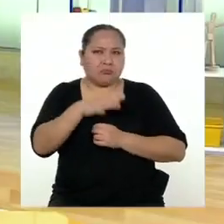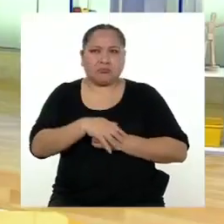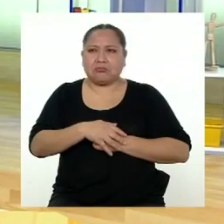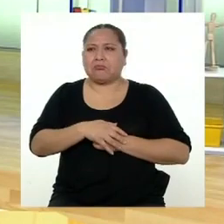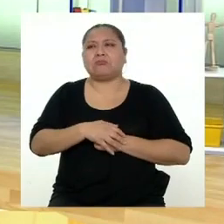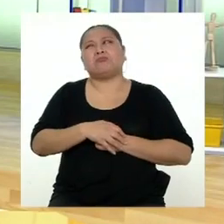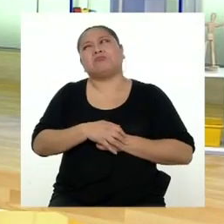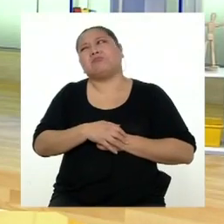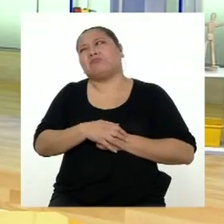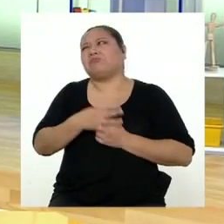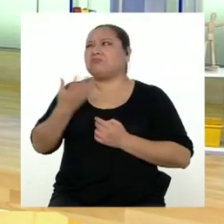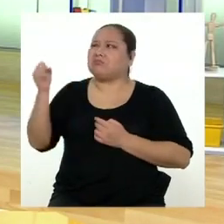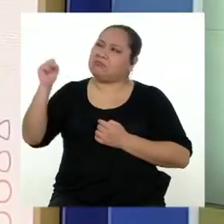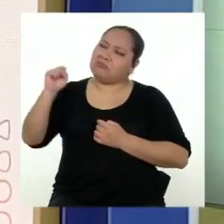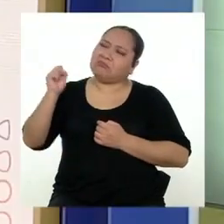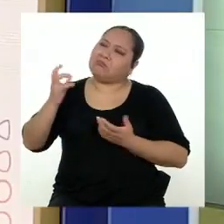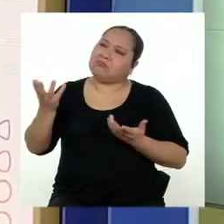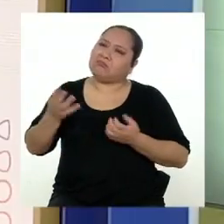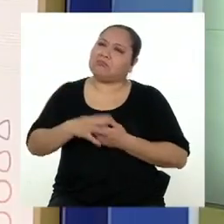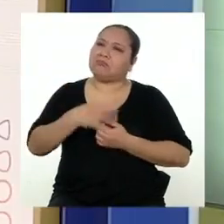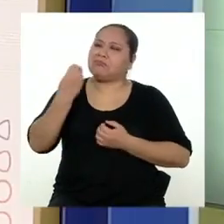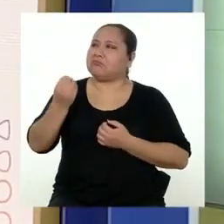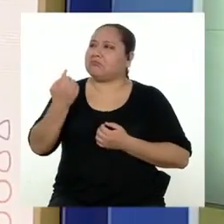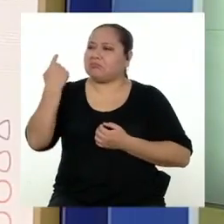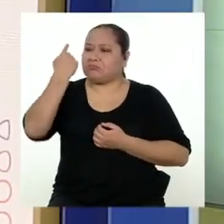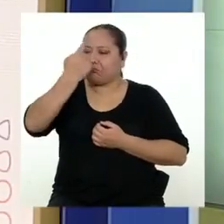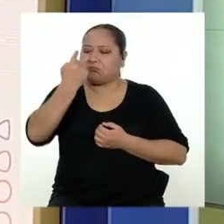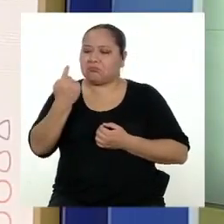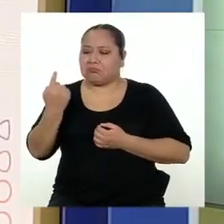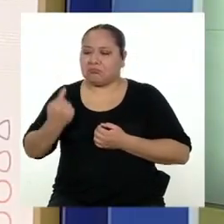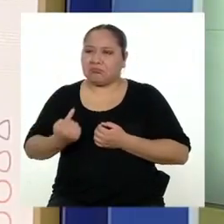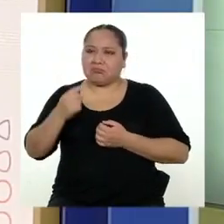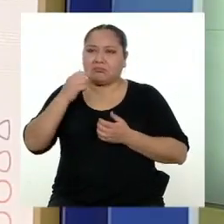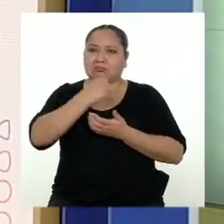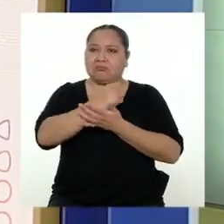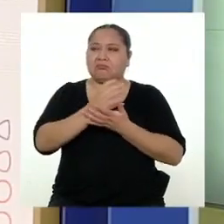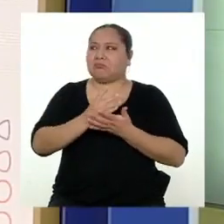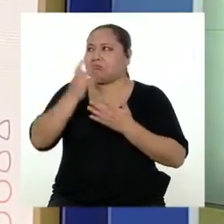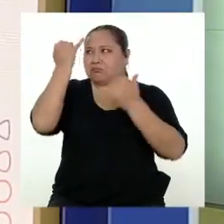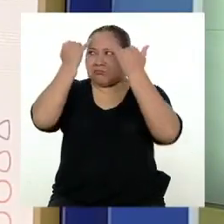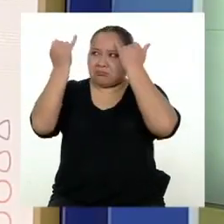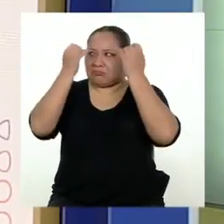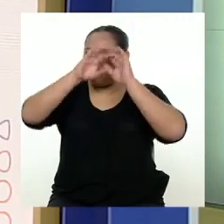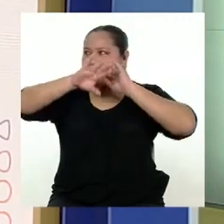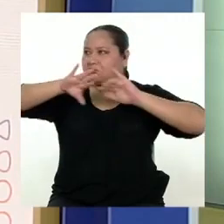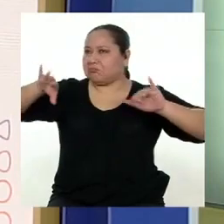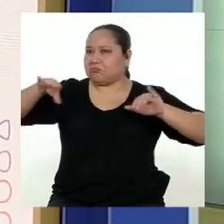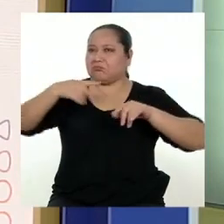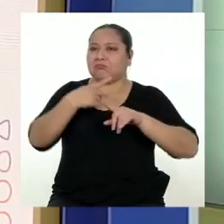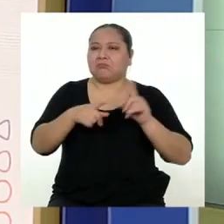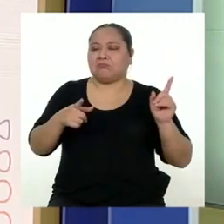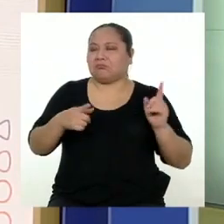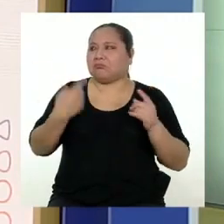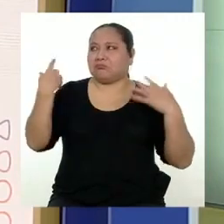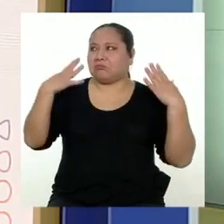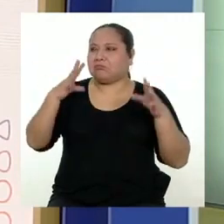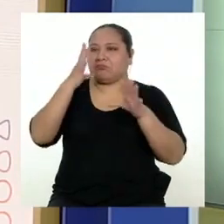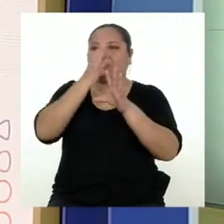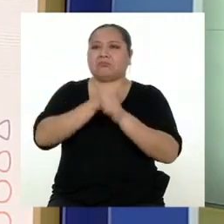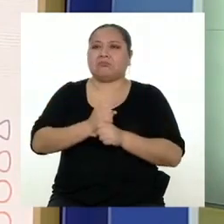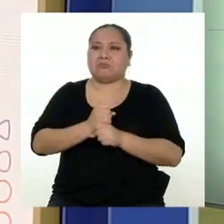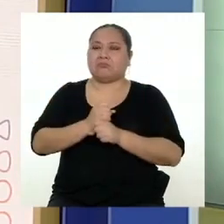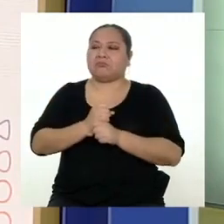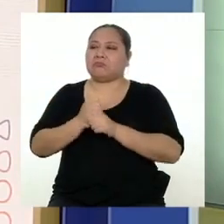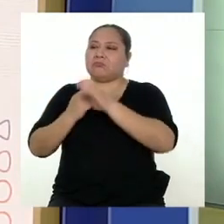La verdad es que sí, porque cada bloque tiene una idea separada. Pero creo que estamos acostumbrados a